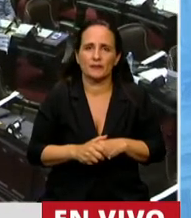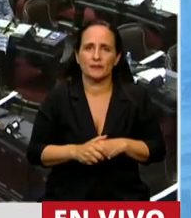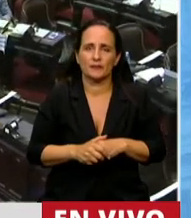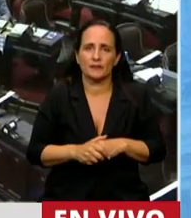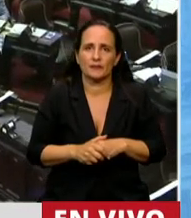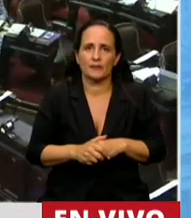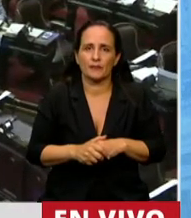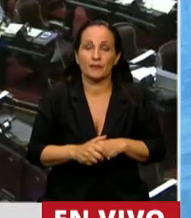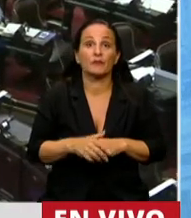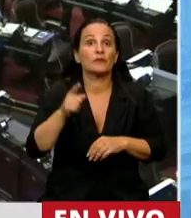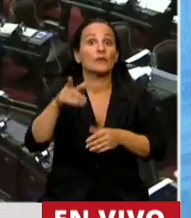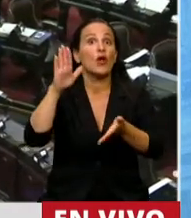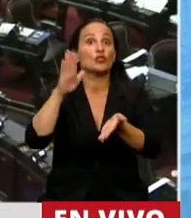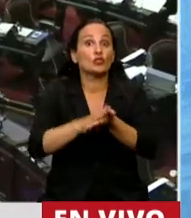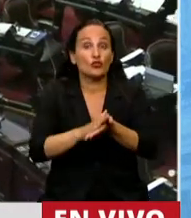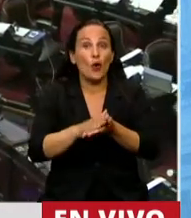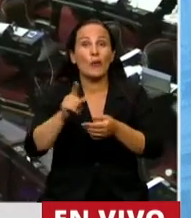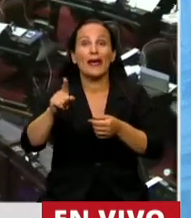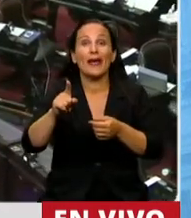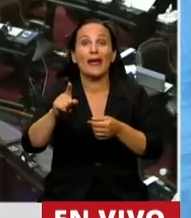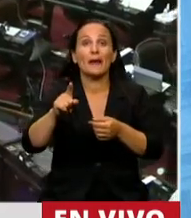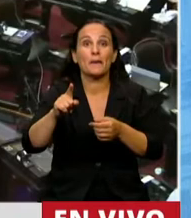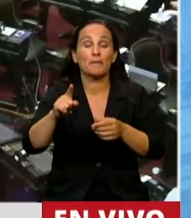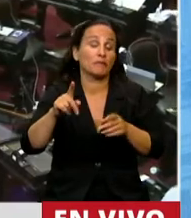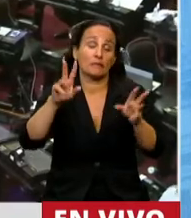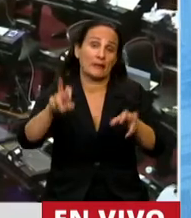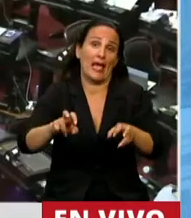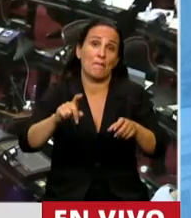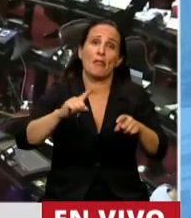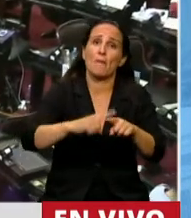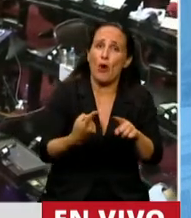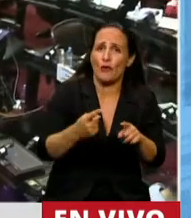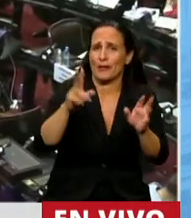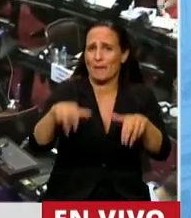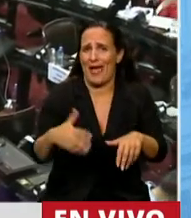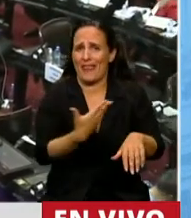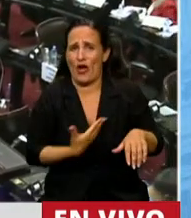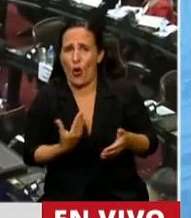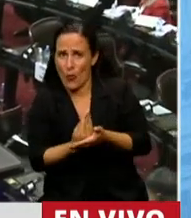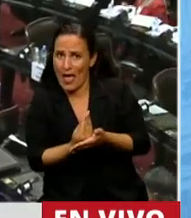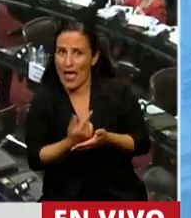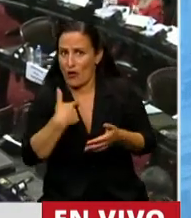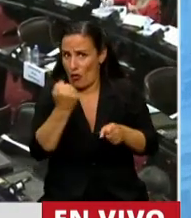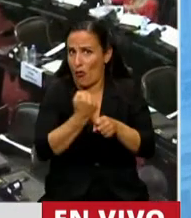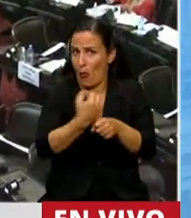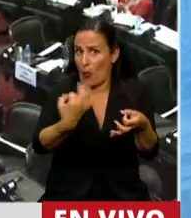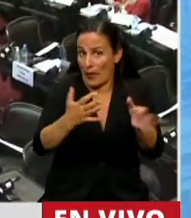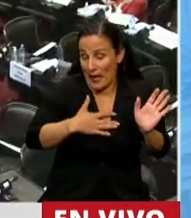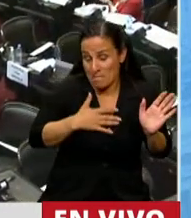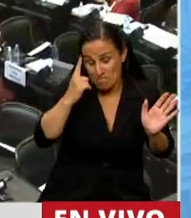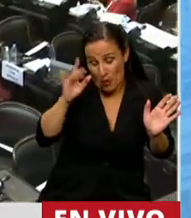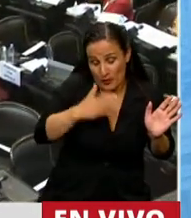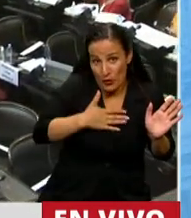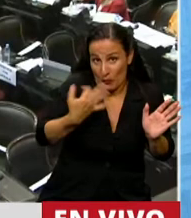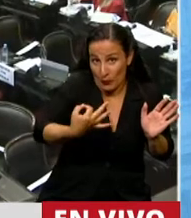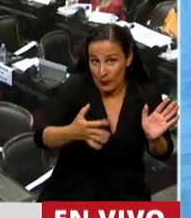Siguiendo con las políticas públicas y lo que a mi juicio han sido aciertos de esas políticas públicas, hay que tener en